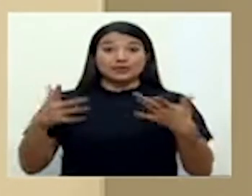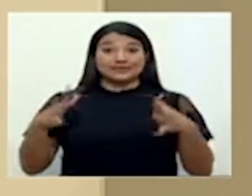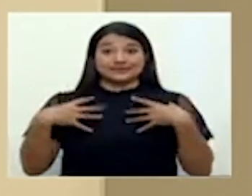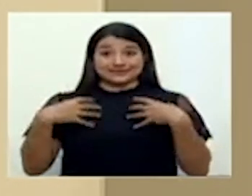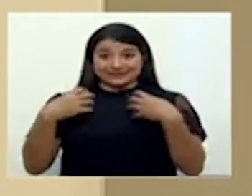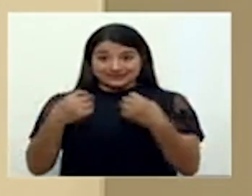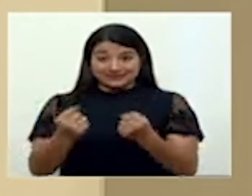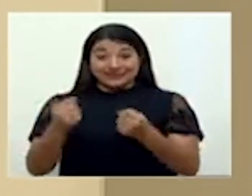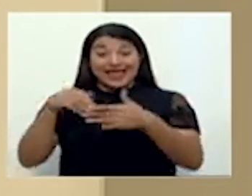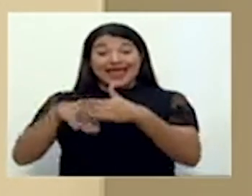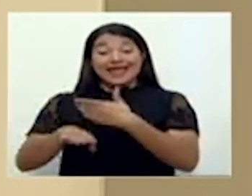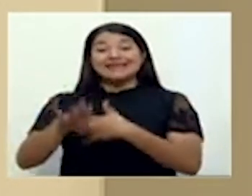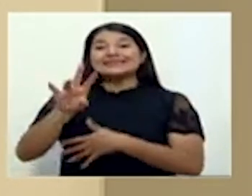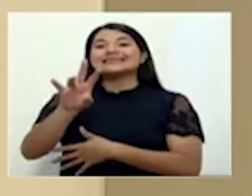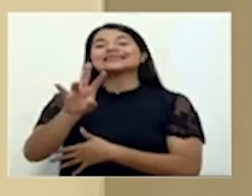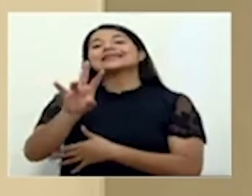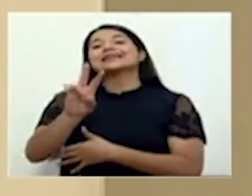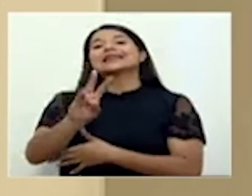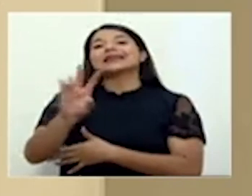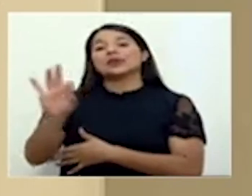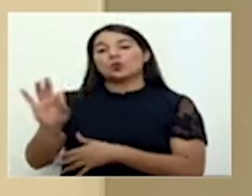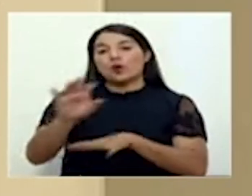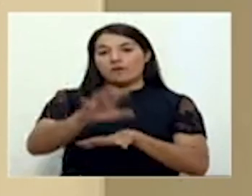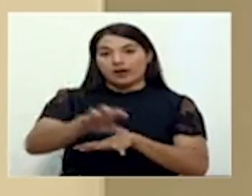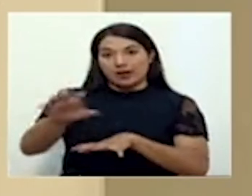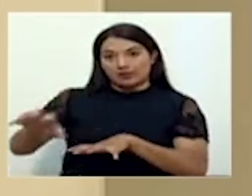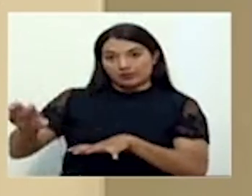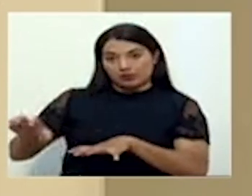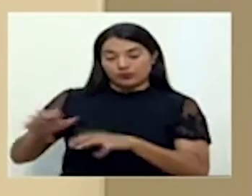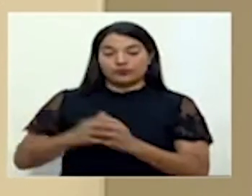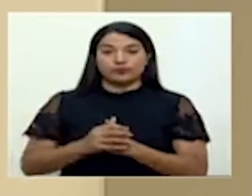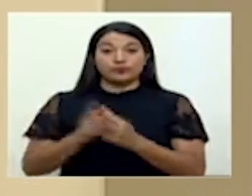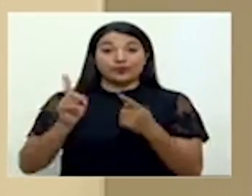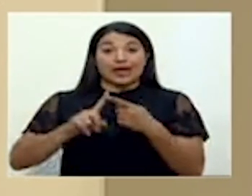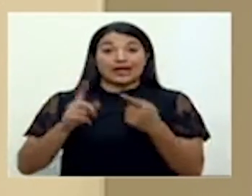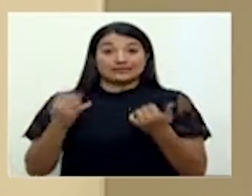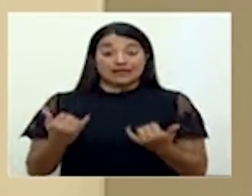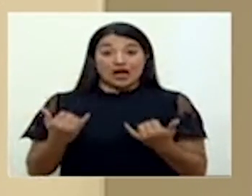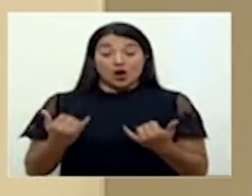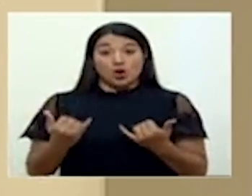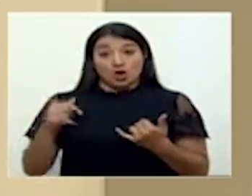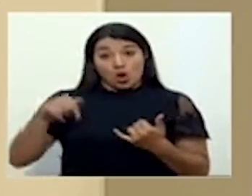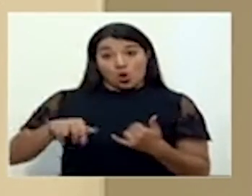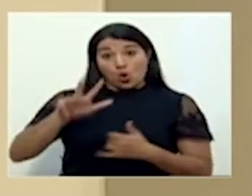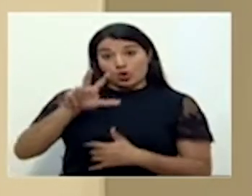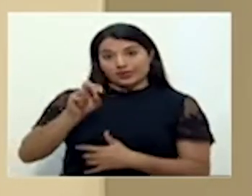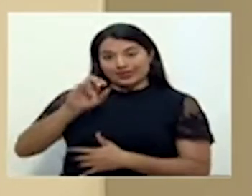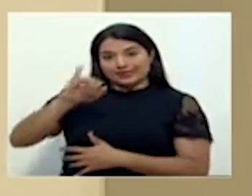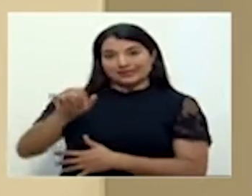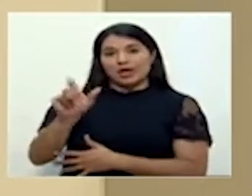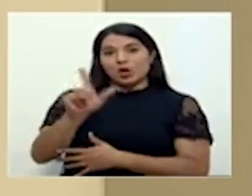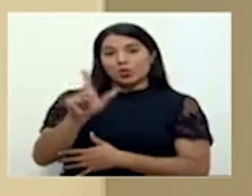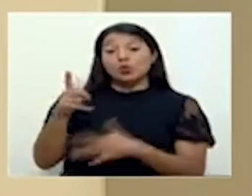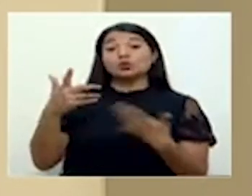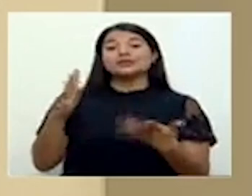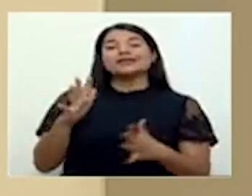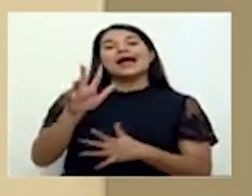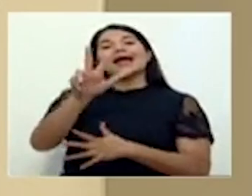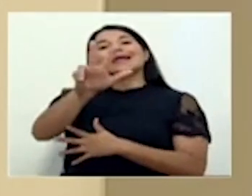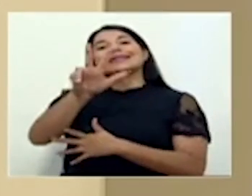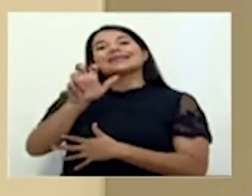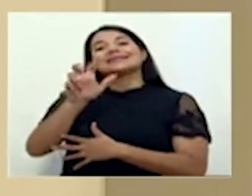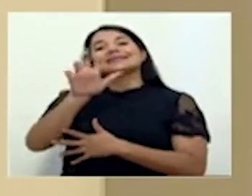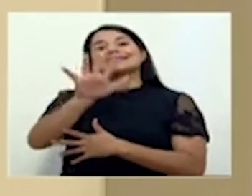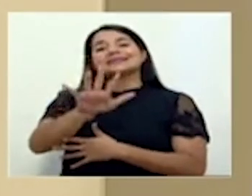distribuidas en 79 cantones. A la fecha, el 30 de julio, tenemos 352